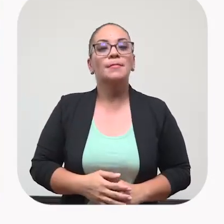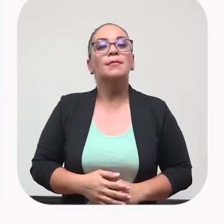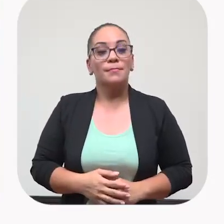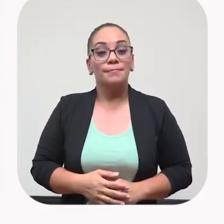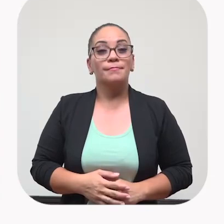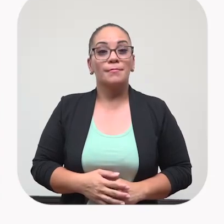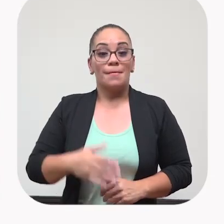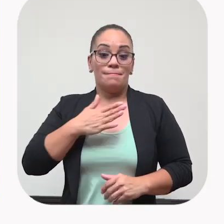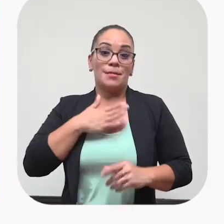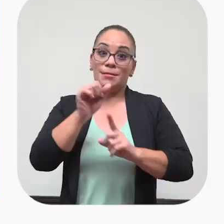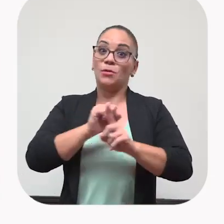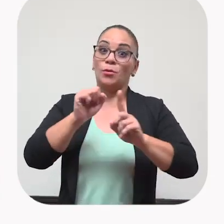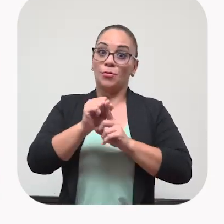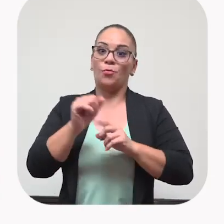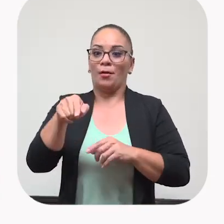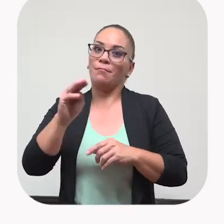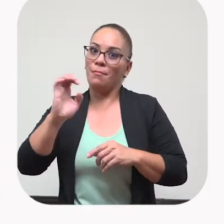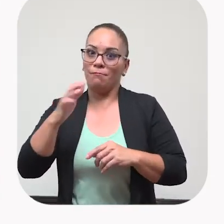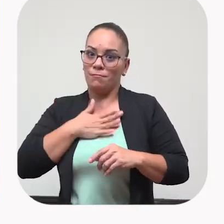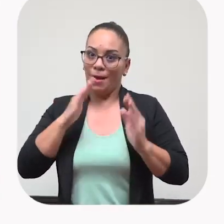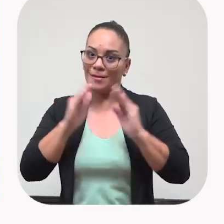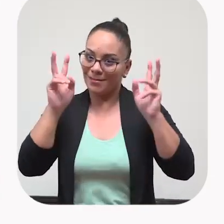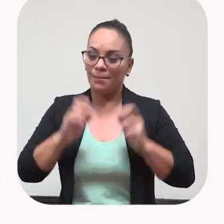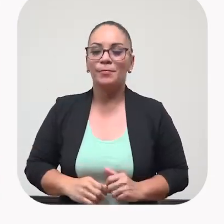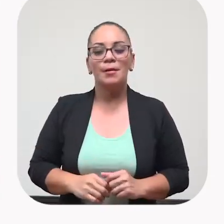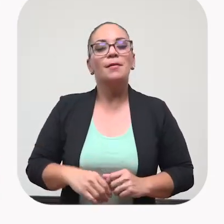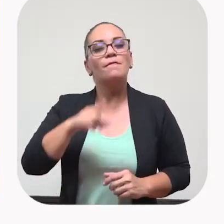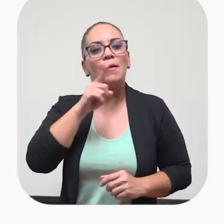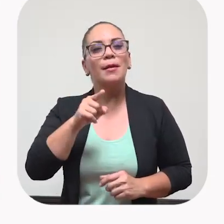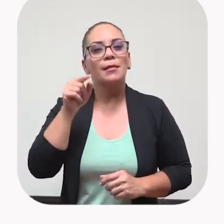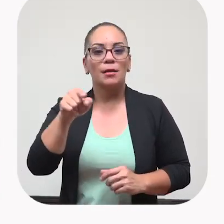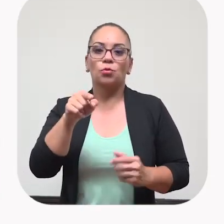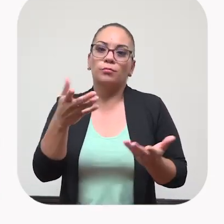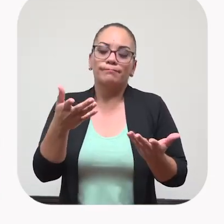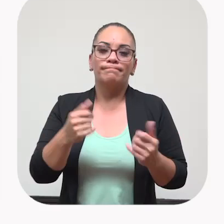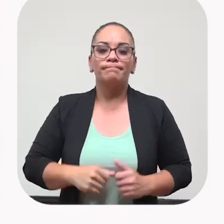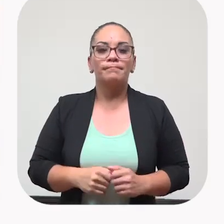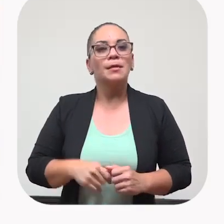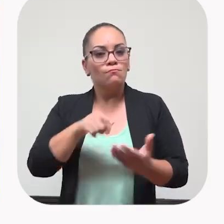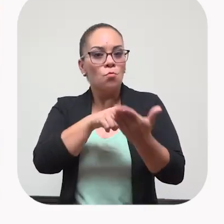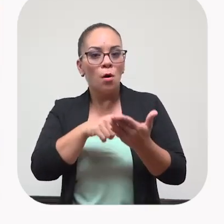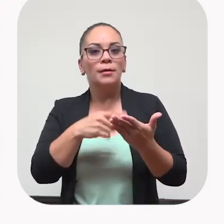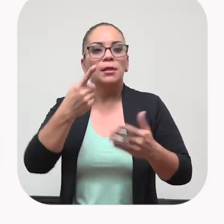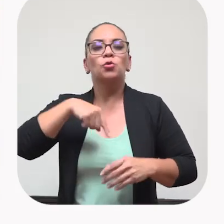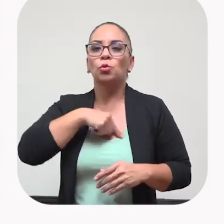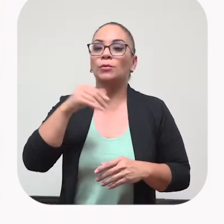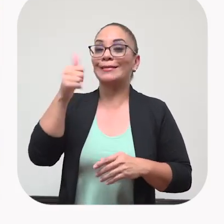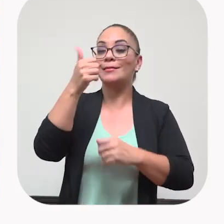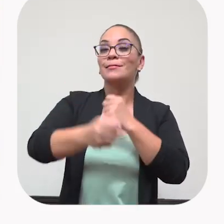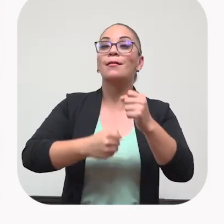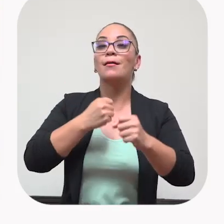muestra de... Digo mi institución porque para mí es mi casa, ¿verdad? Entonces, este, es muestra de eso. Yo, nosotros tenemos